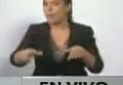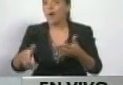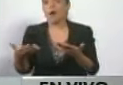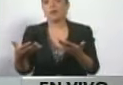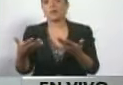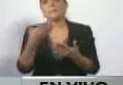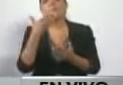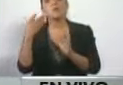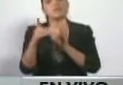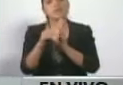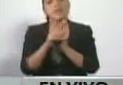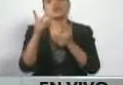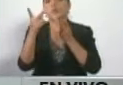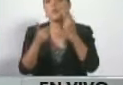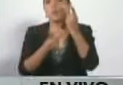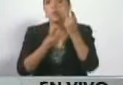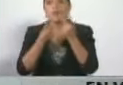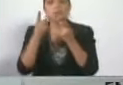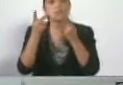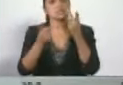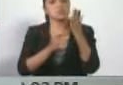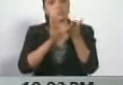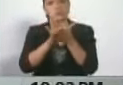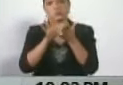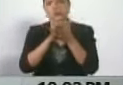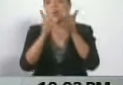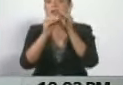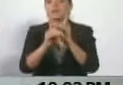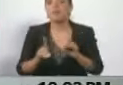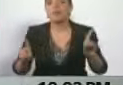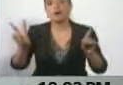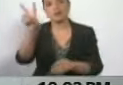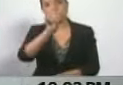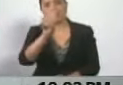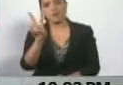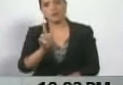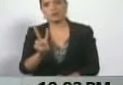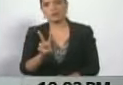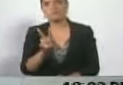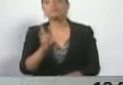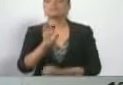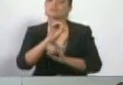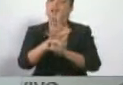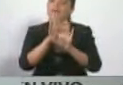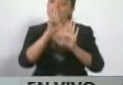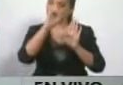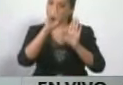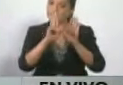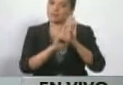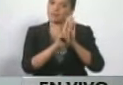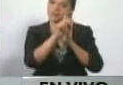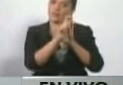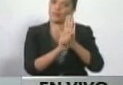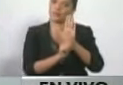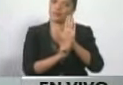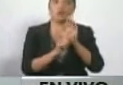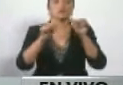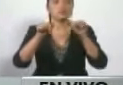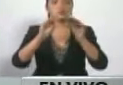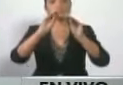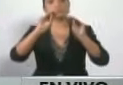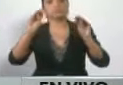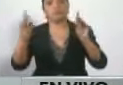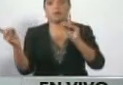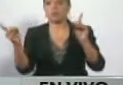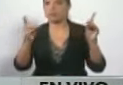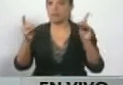derechos políticos y el desenvolvimiento de la democracia venezolana en el marco de la constitución. Por eso es que lo he convocado y